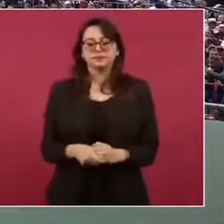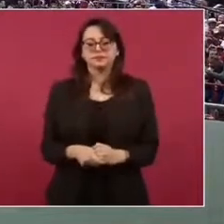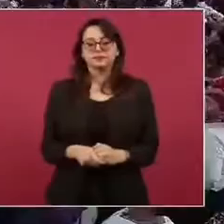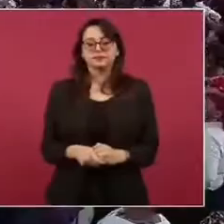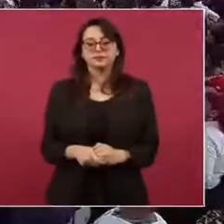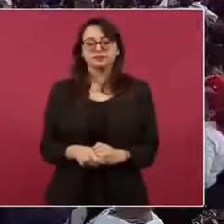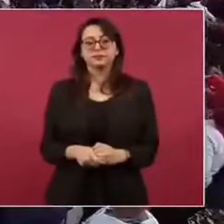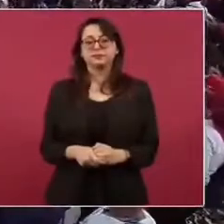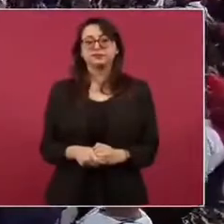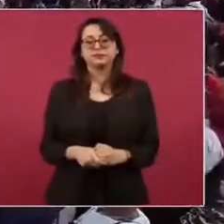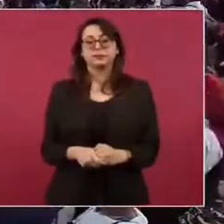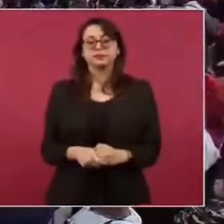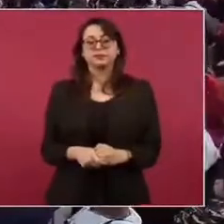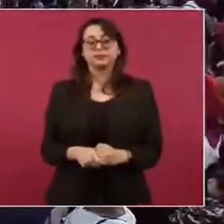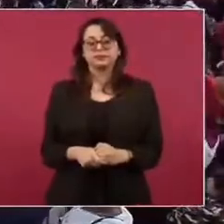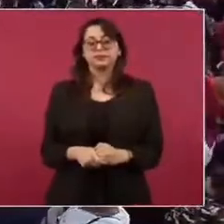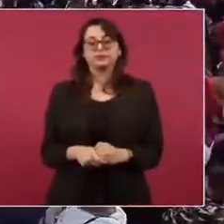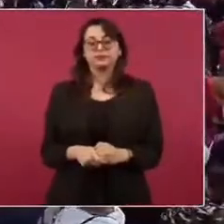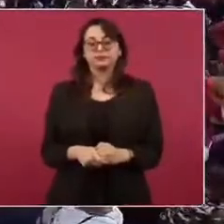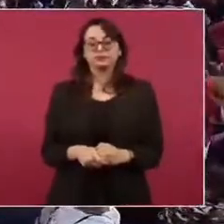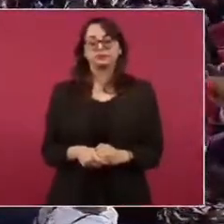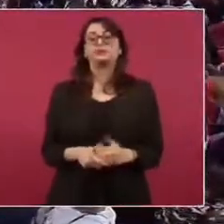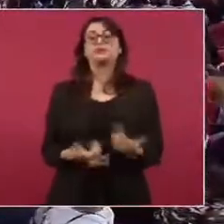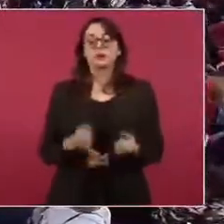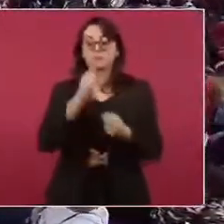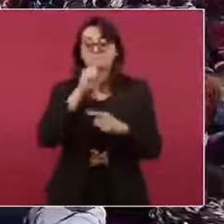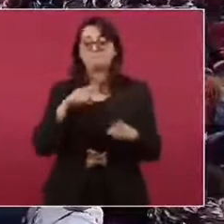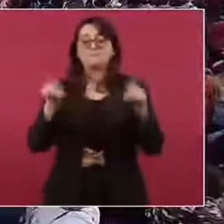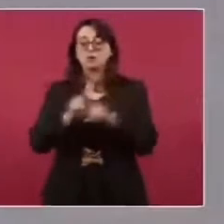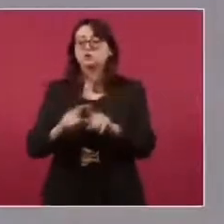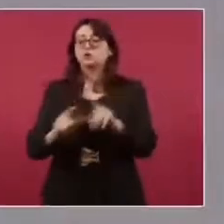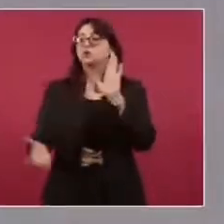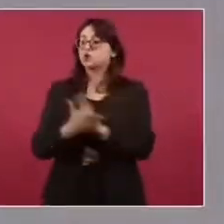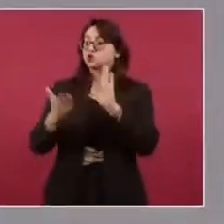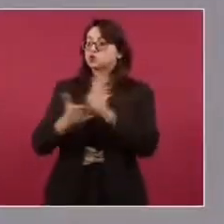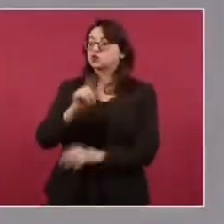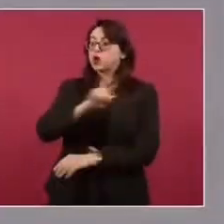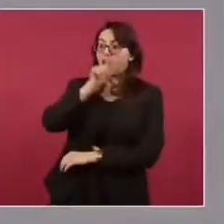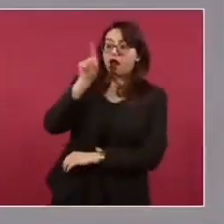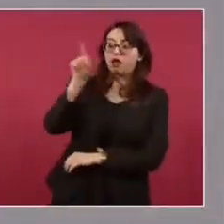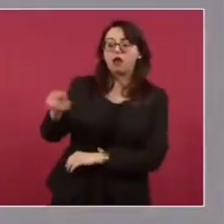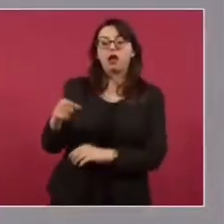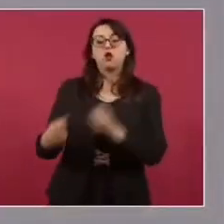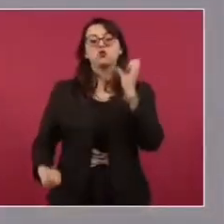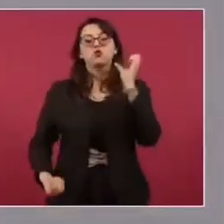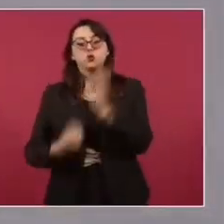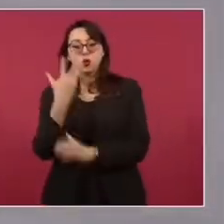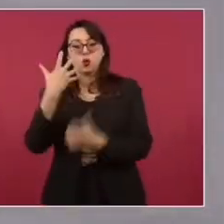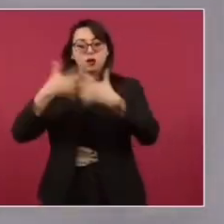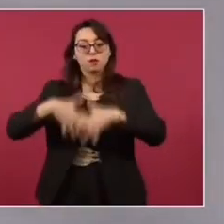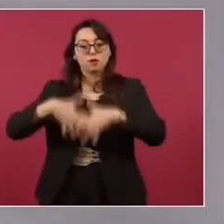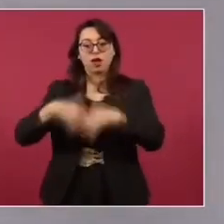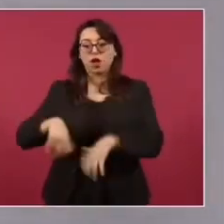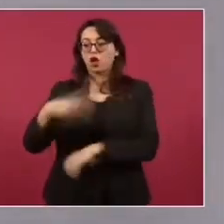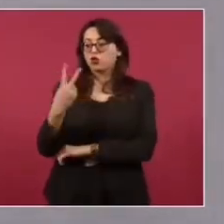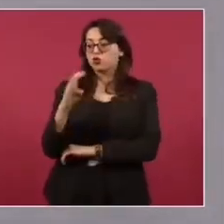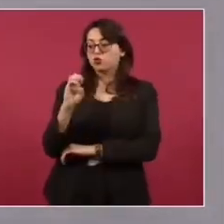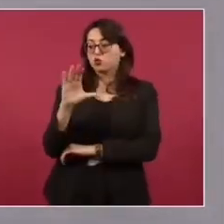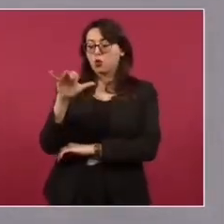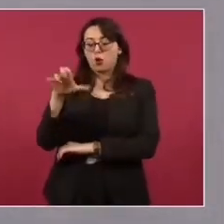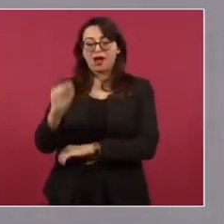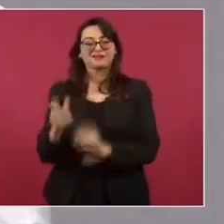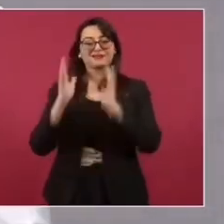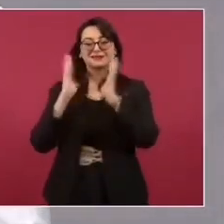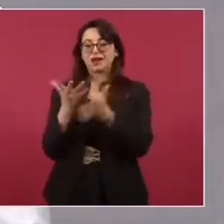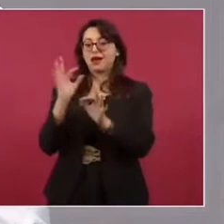La nueva refinería Olmeca Dos Bocas en Paraíso, Tabasco es una realidad